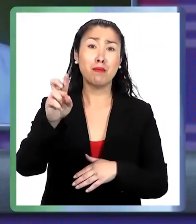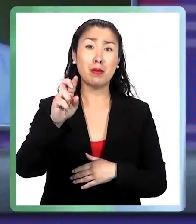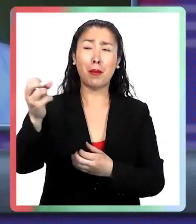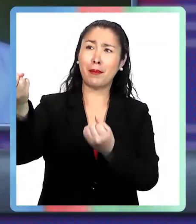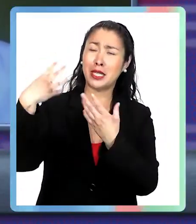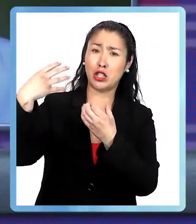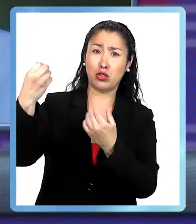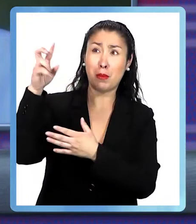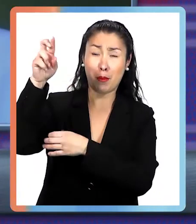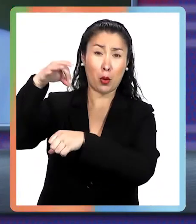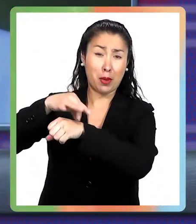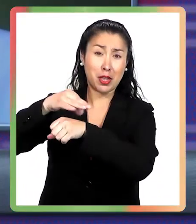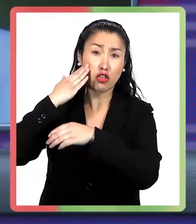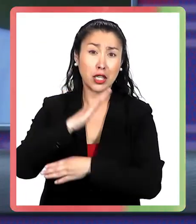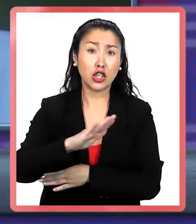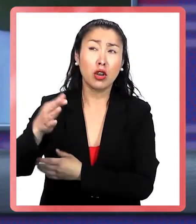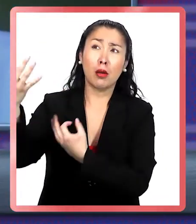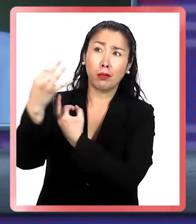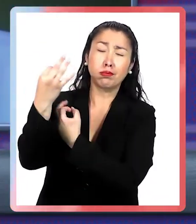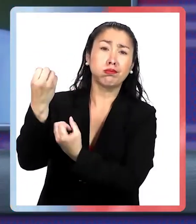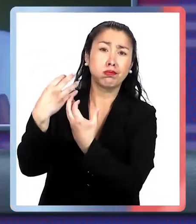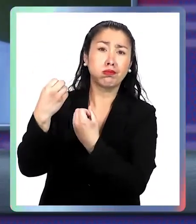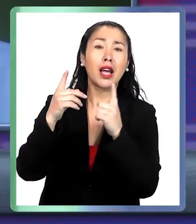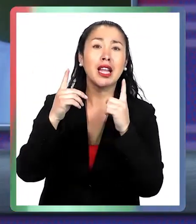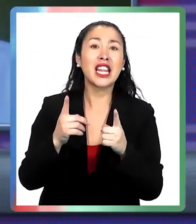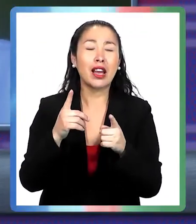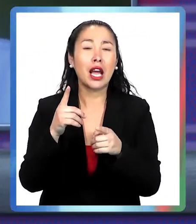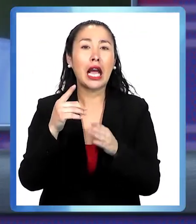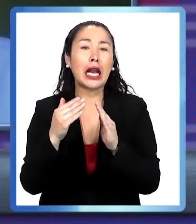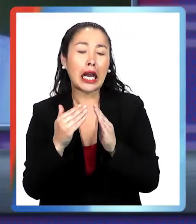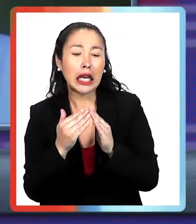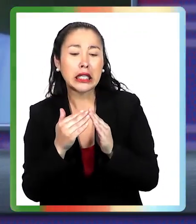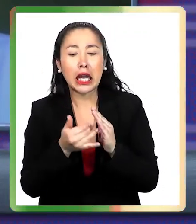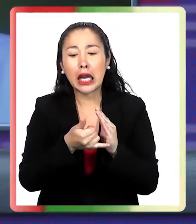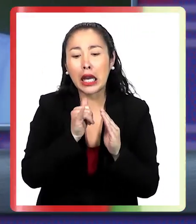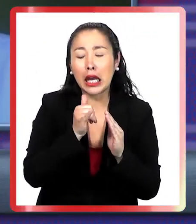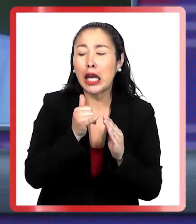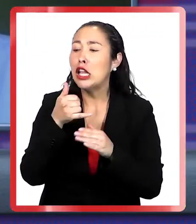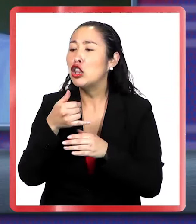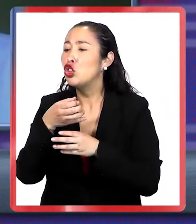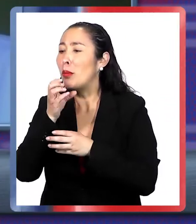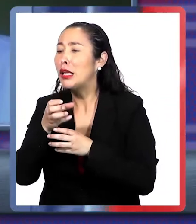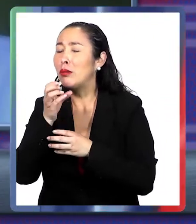hizo mi papá, que era un gran pediatra, que hay que tomar, hay que tomar en la casa, hay que fumar marihuana en la casa, entonces yo le voy a enseñar